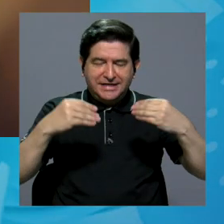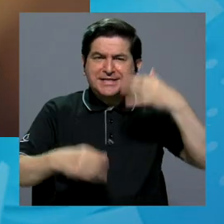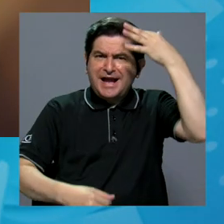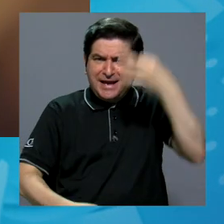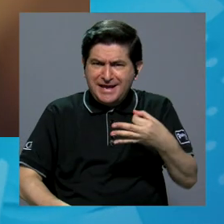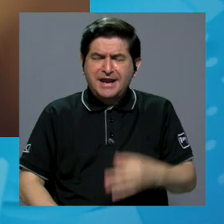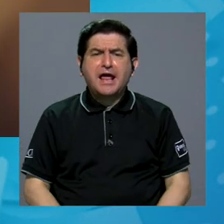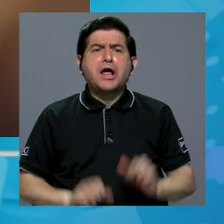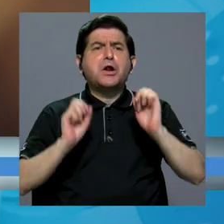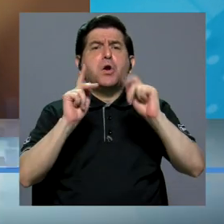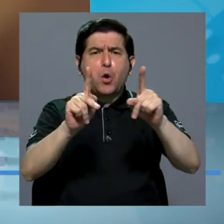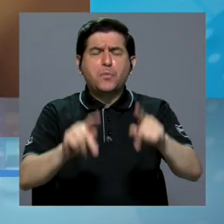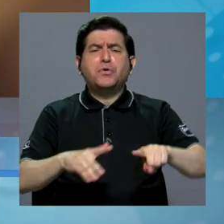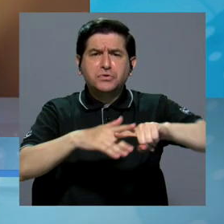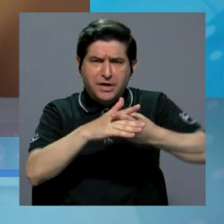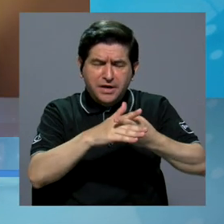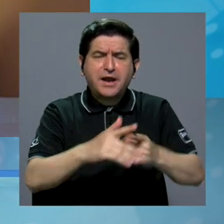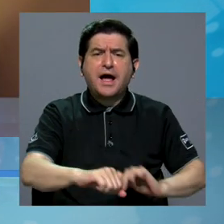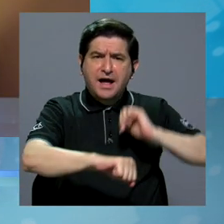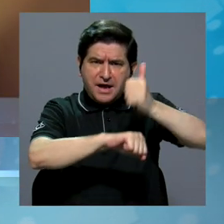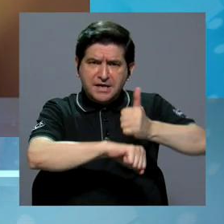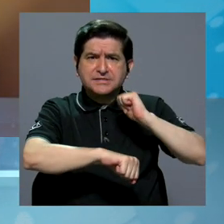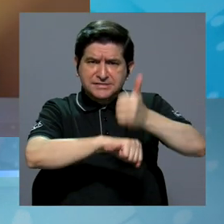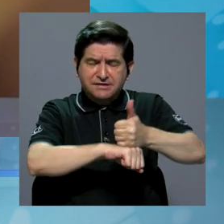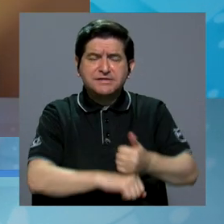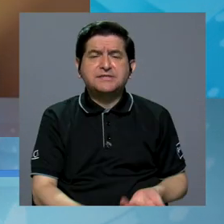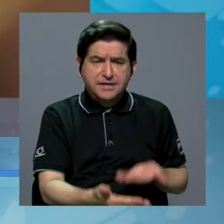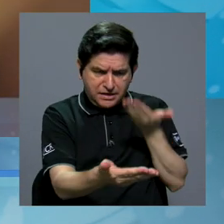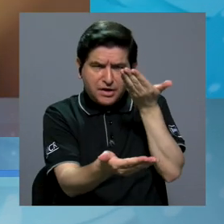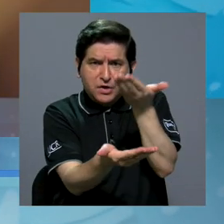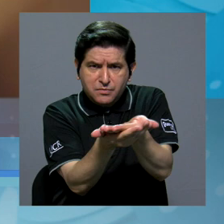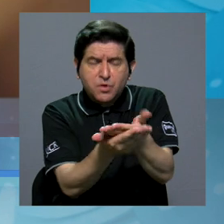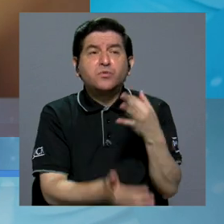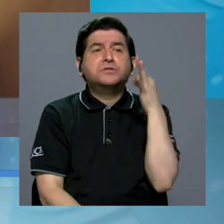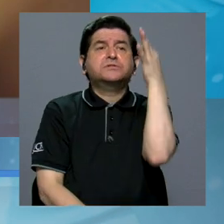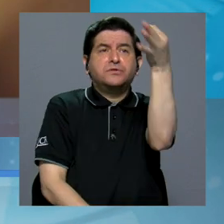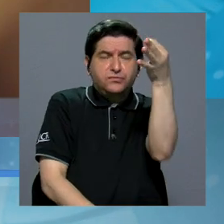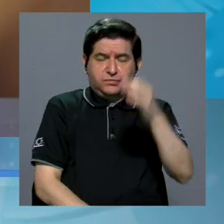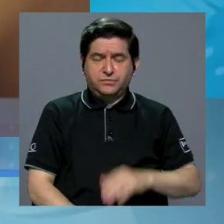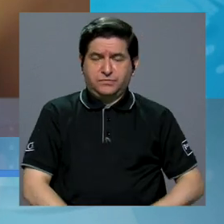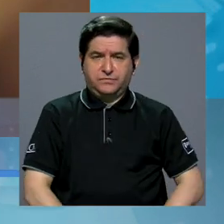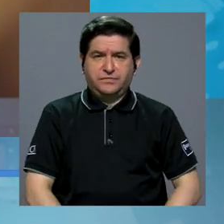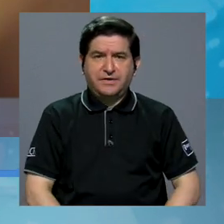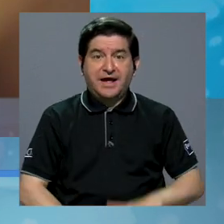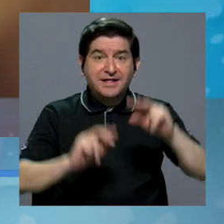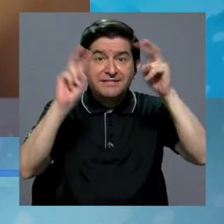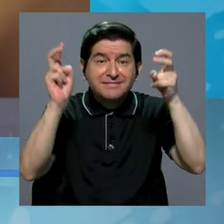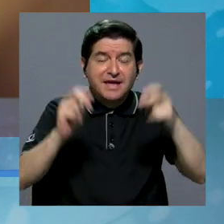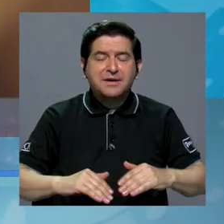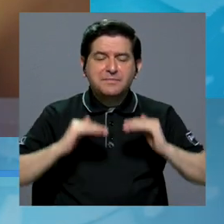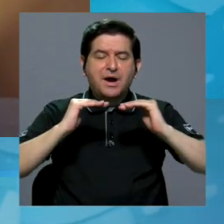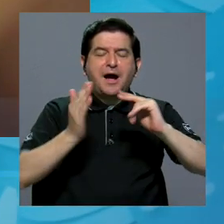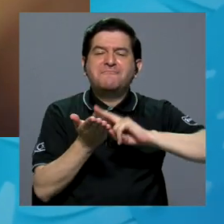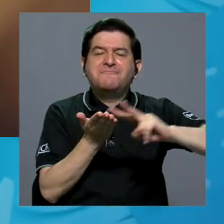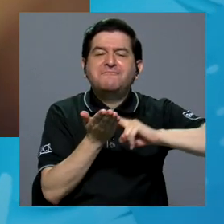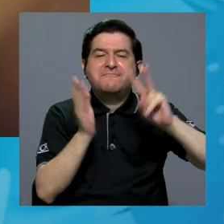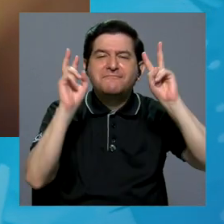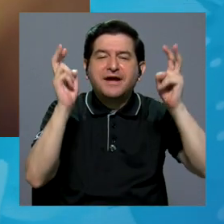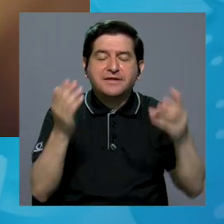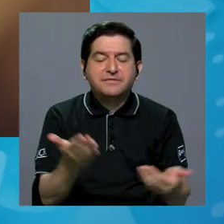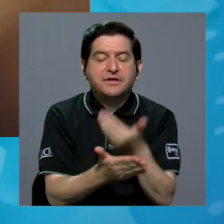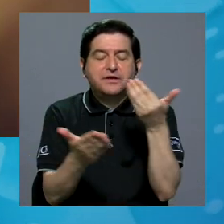Creemos que es muy viable poder empezar a implementar en nuestros carteles a futuro el tema del asfalto verde como